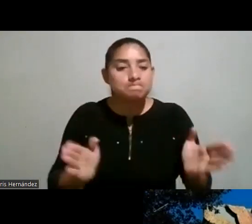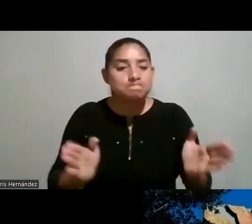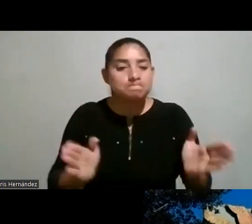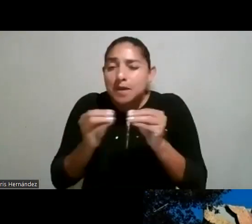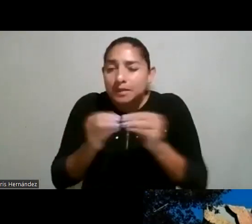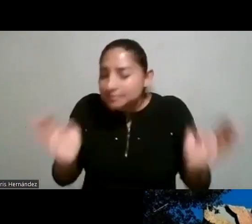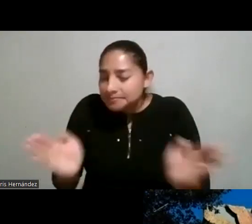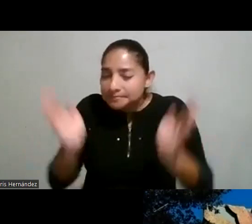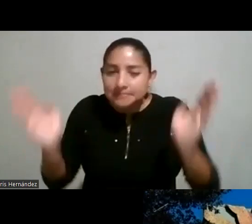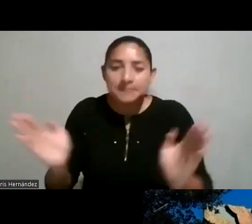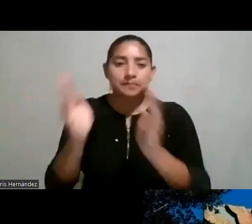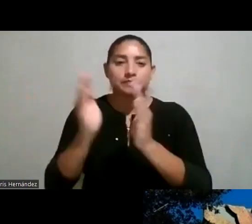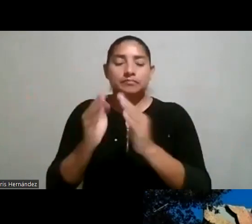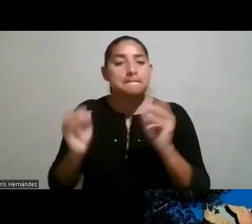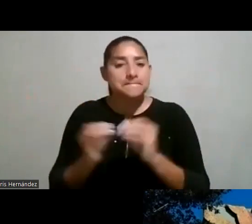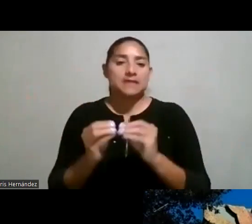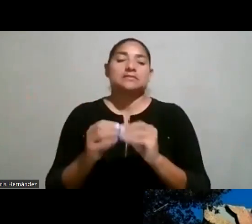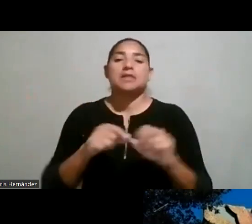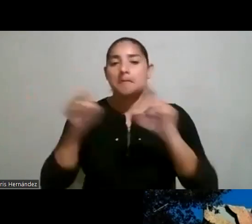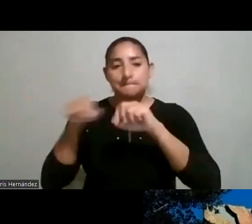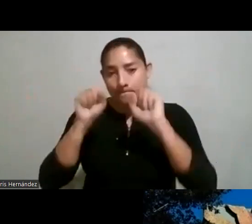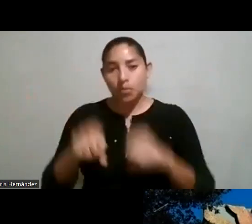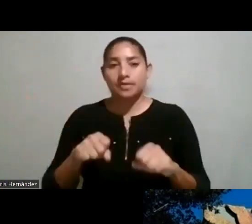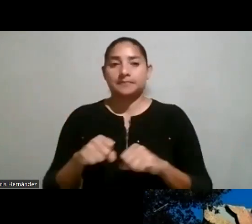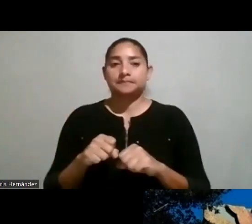mejor todavía más para que puedan